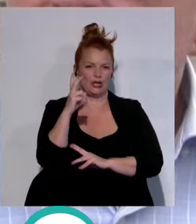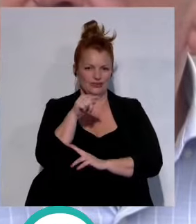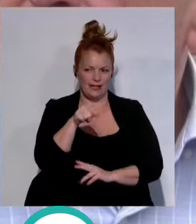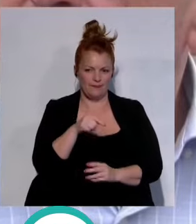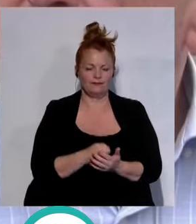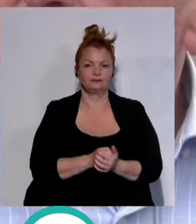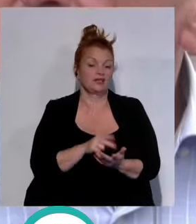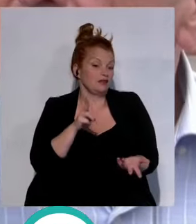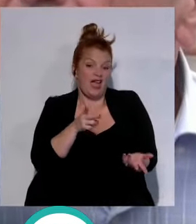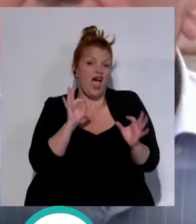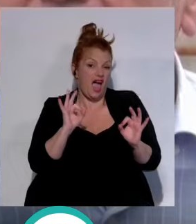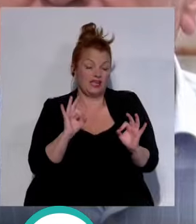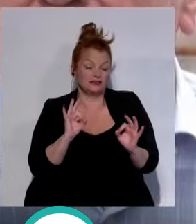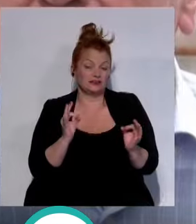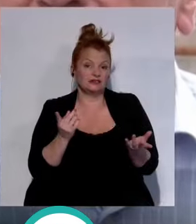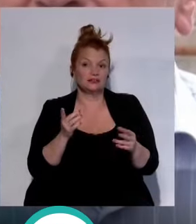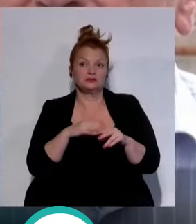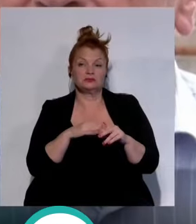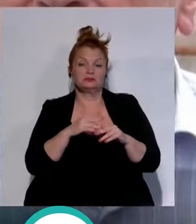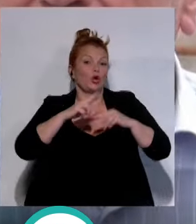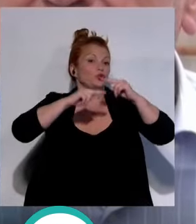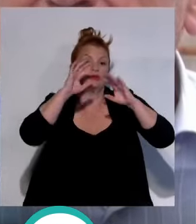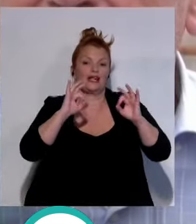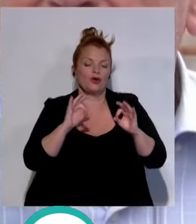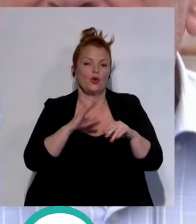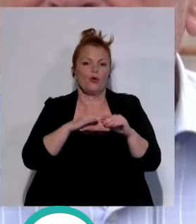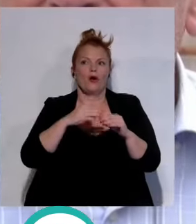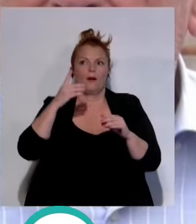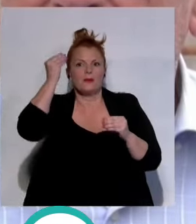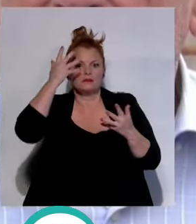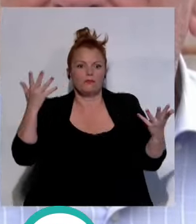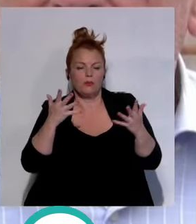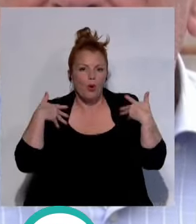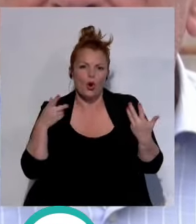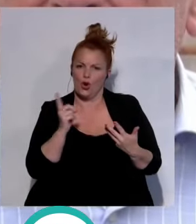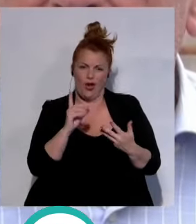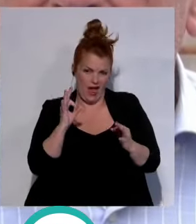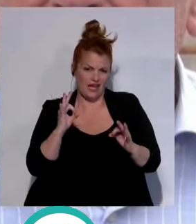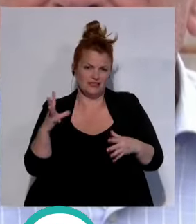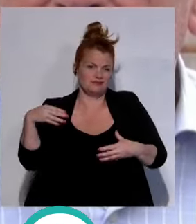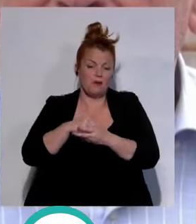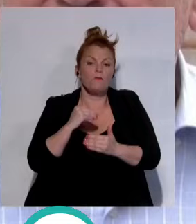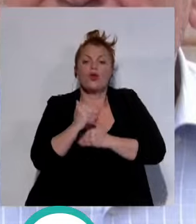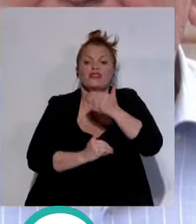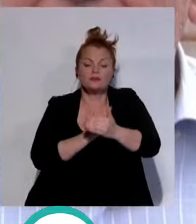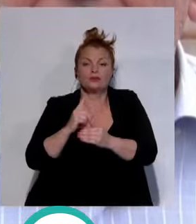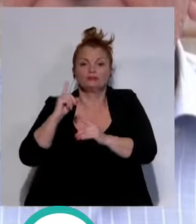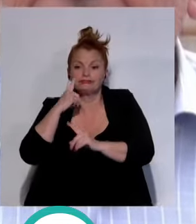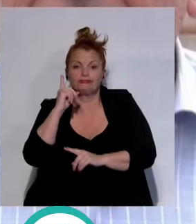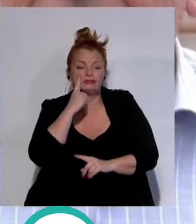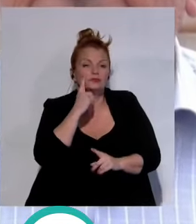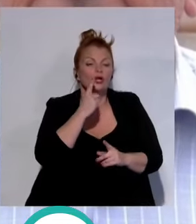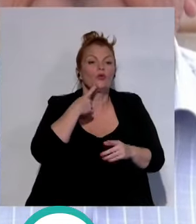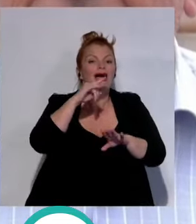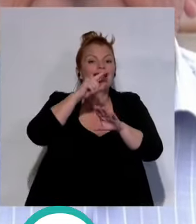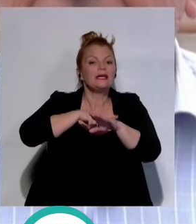todo proceso constructivo es decir no es algo externo sino que forma parte de ese proceso con lo cual la cronología y el